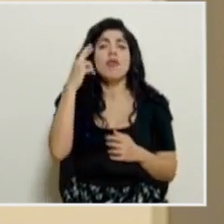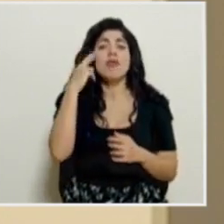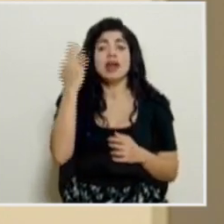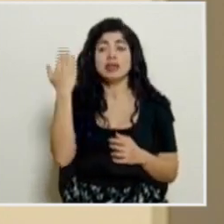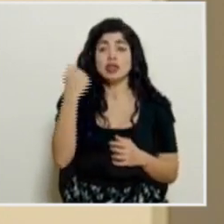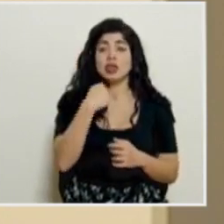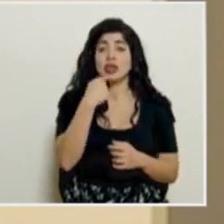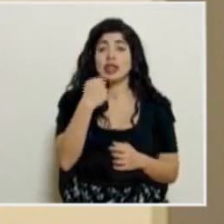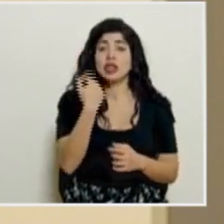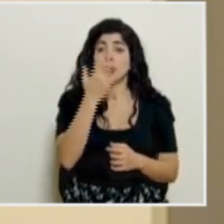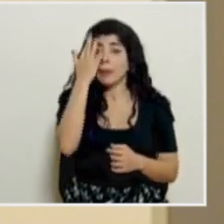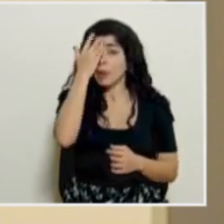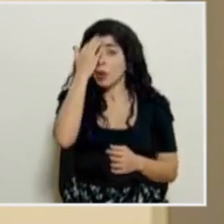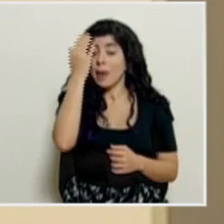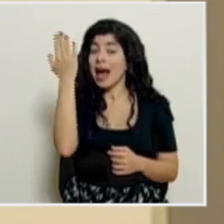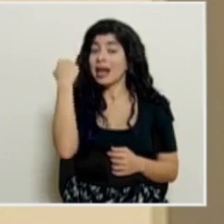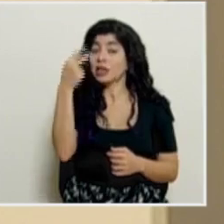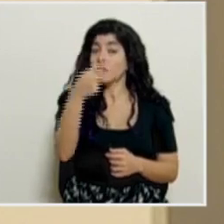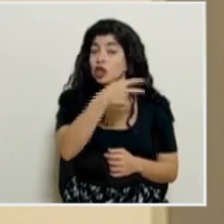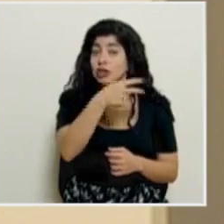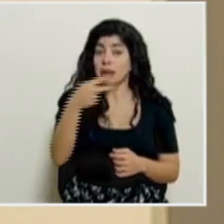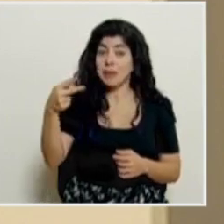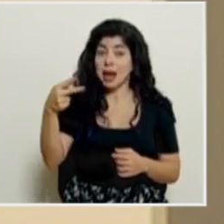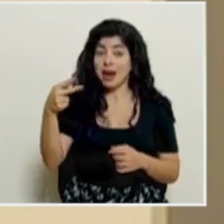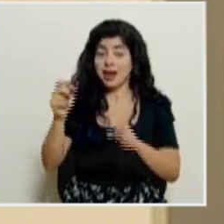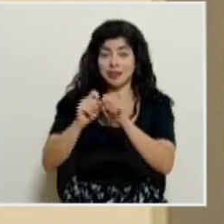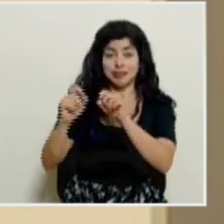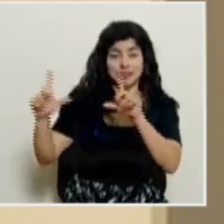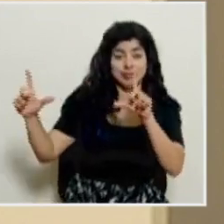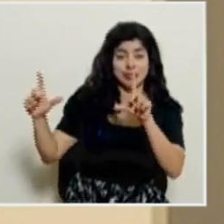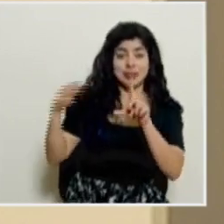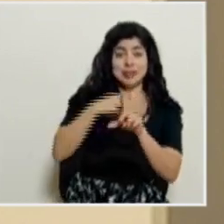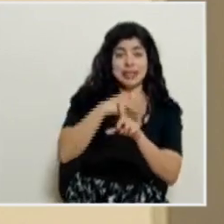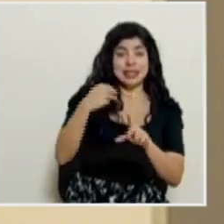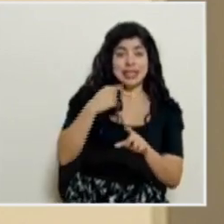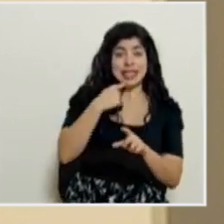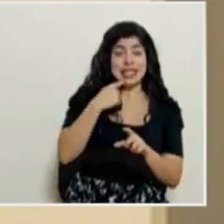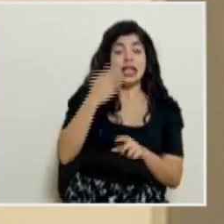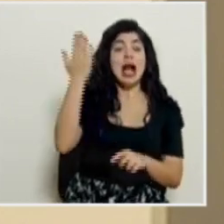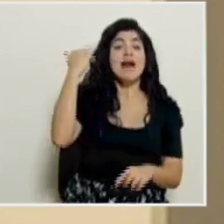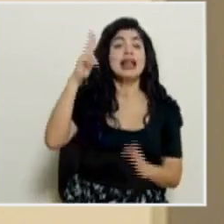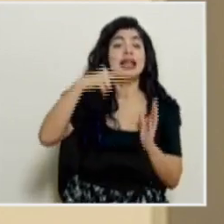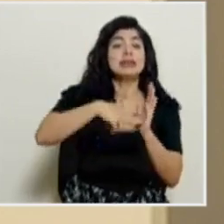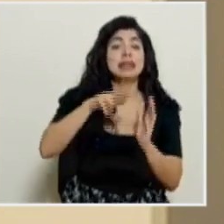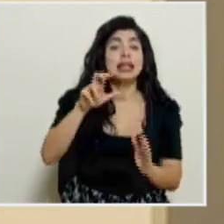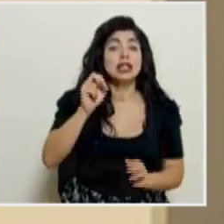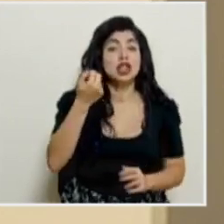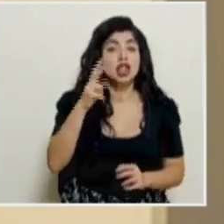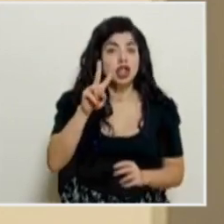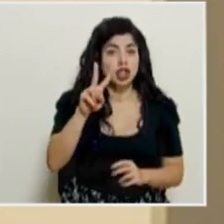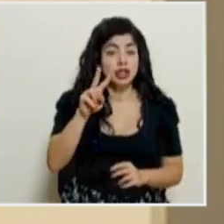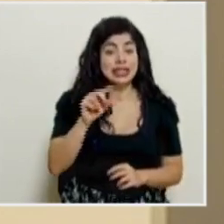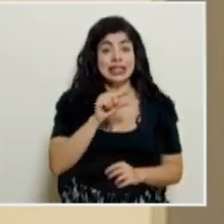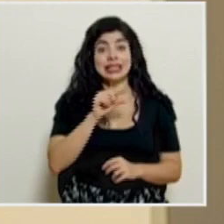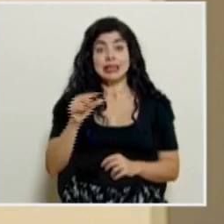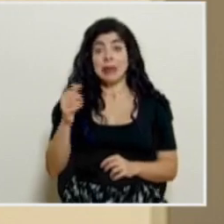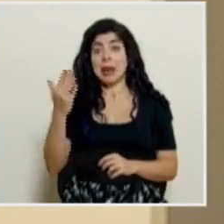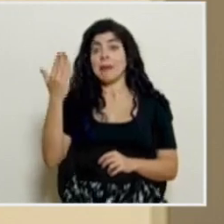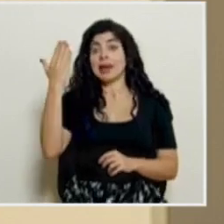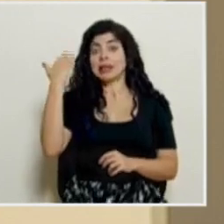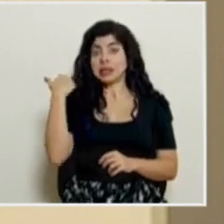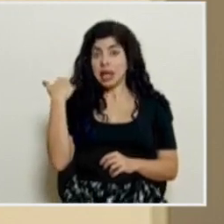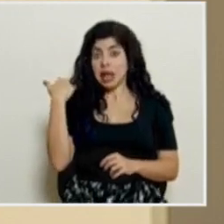he dicho de la preocupación. Hace dos semanas, en la gráfica que nos mostraba el señor ministro, teníamos 3.312 casos. La semana pasada